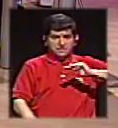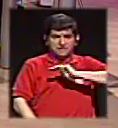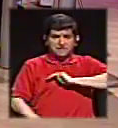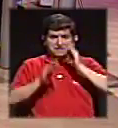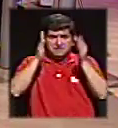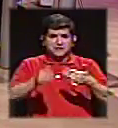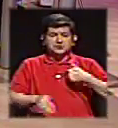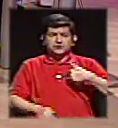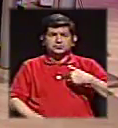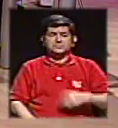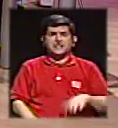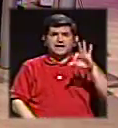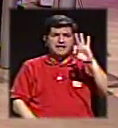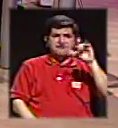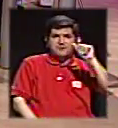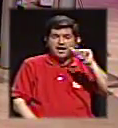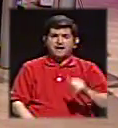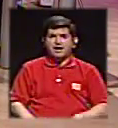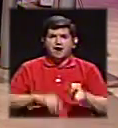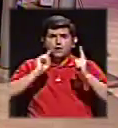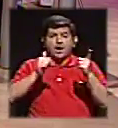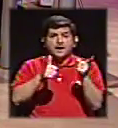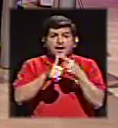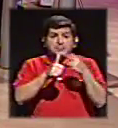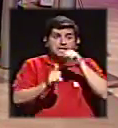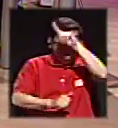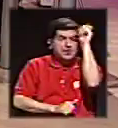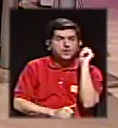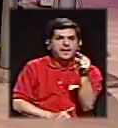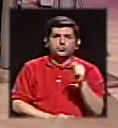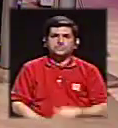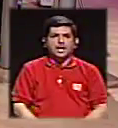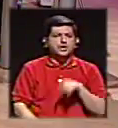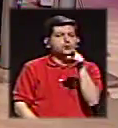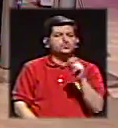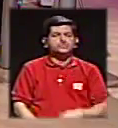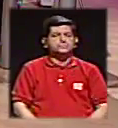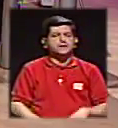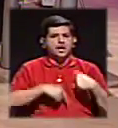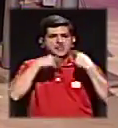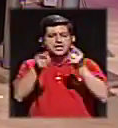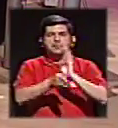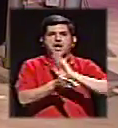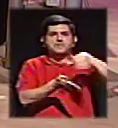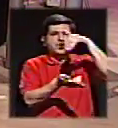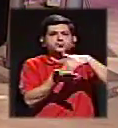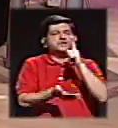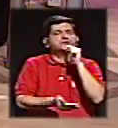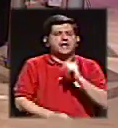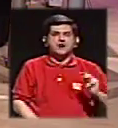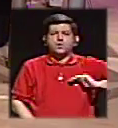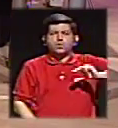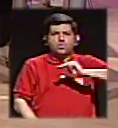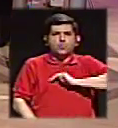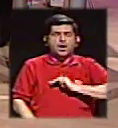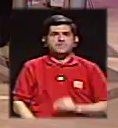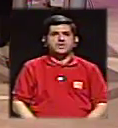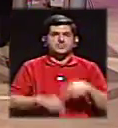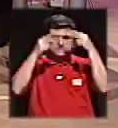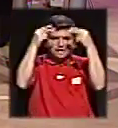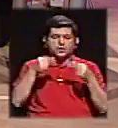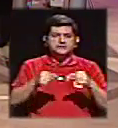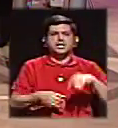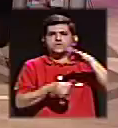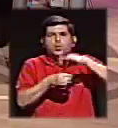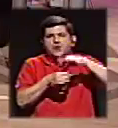Ahora, si siguen las encuestas, sería el primero al que habría que preguntarle, bueno, ¿y usted a quién va a llevar? ¿Al Banco Central y al Ministerio de Hacienda y a Agro y